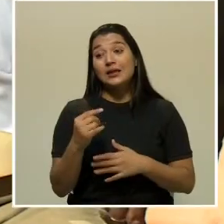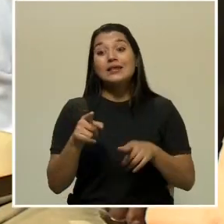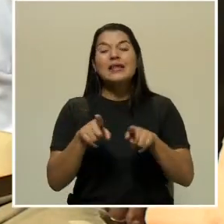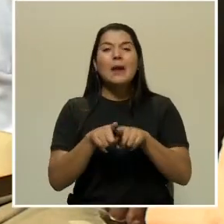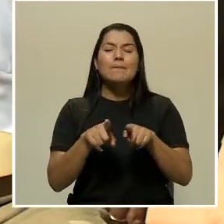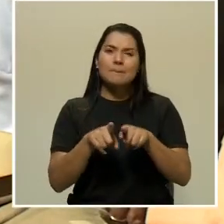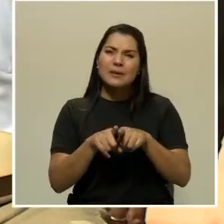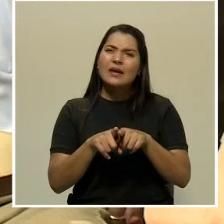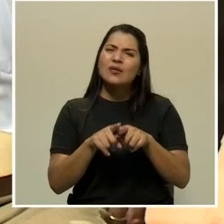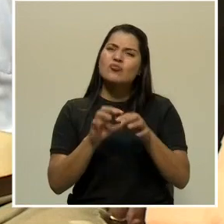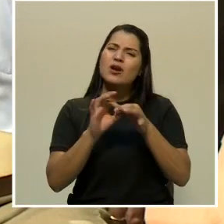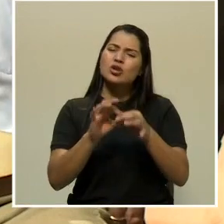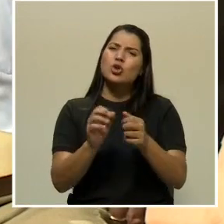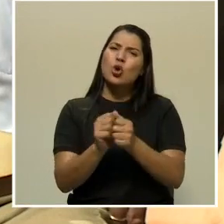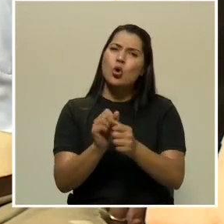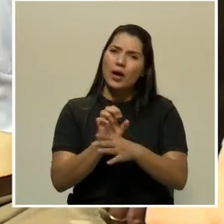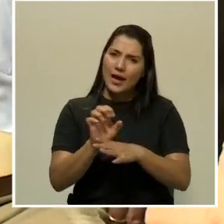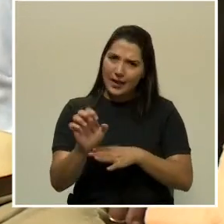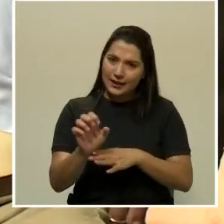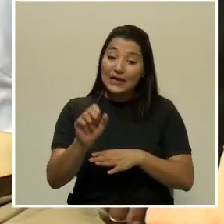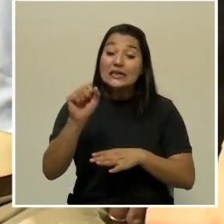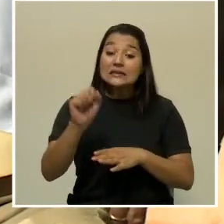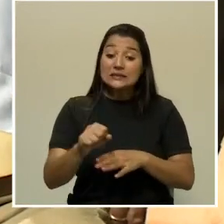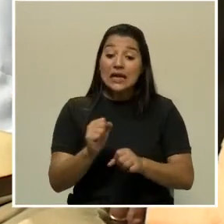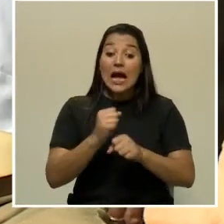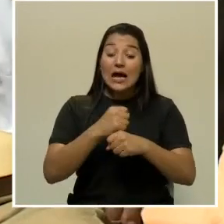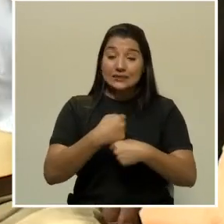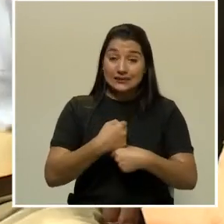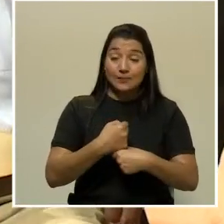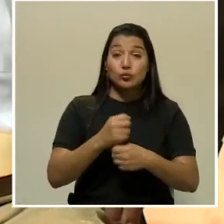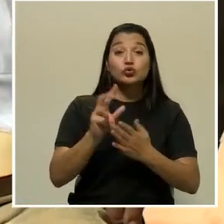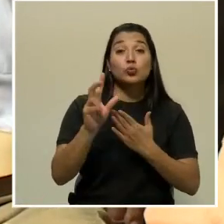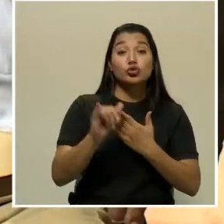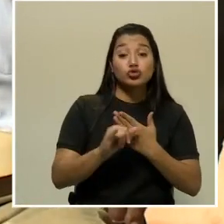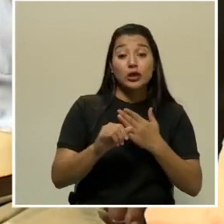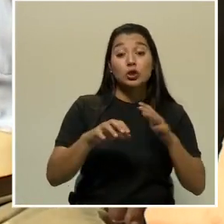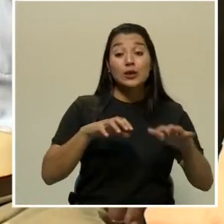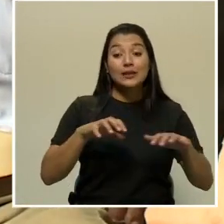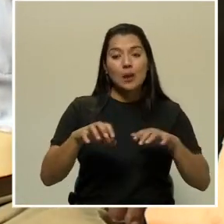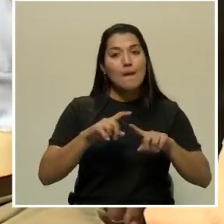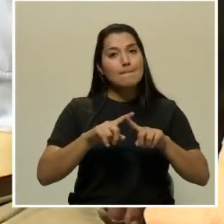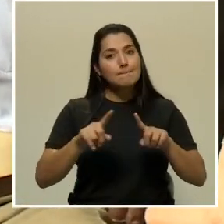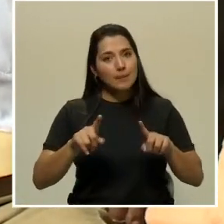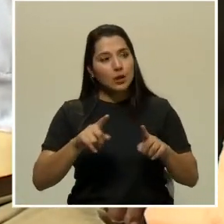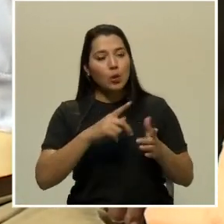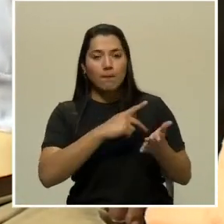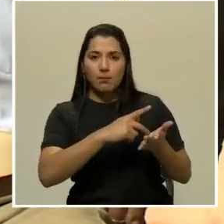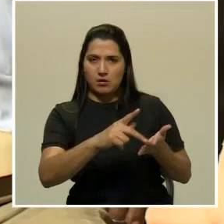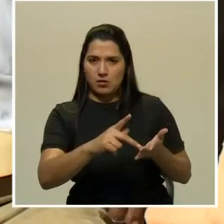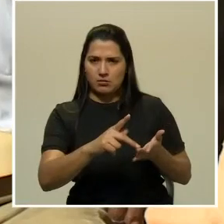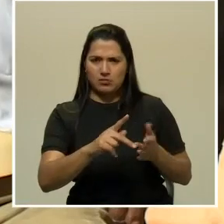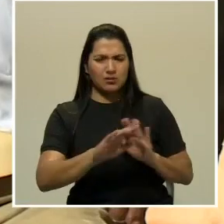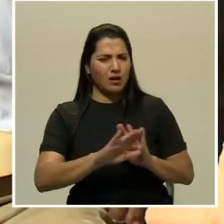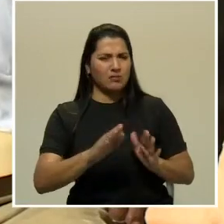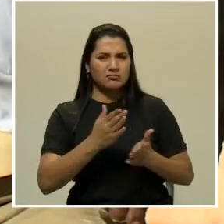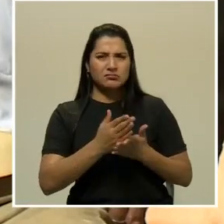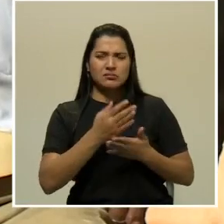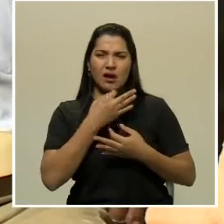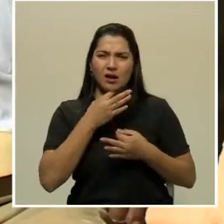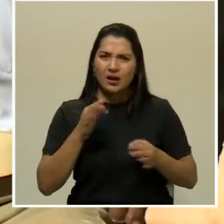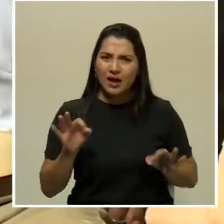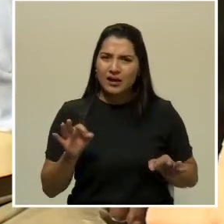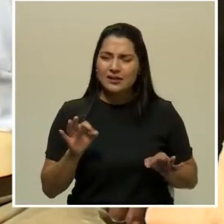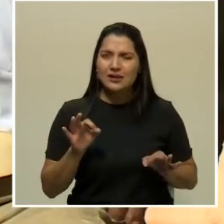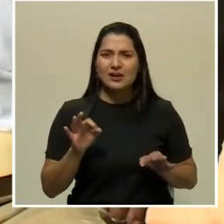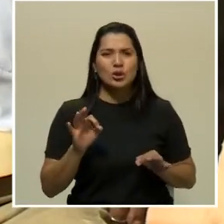de que sí vamos a generar contenidos, pero tiene que haber una retribución, tiene que haber un mínimo encadenamiento,